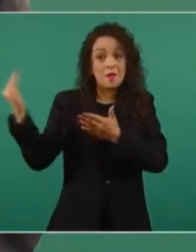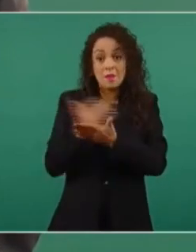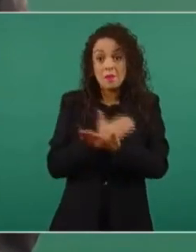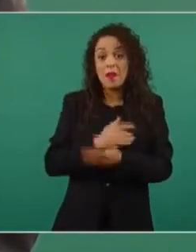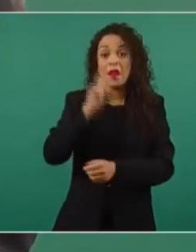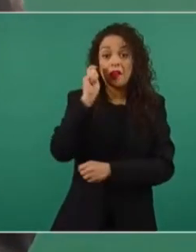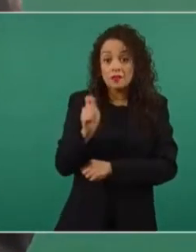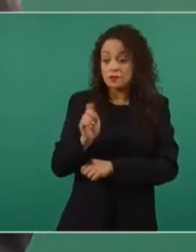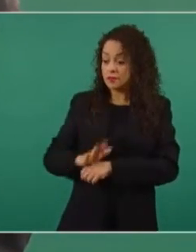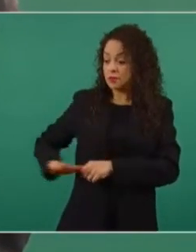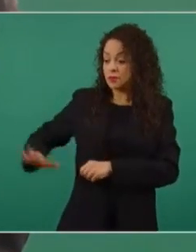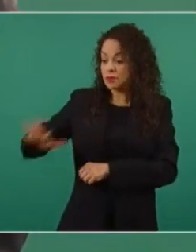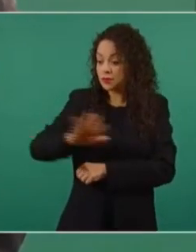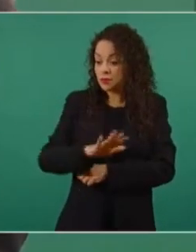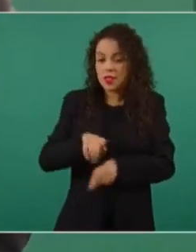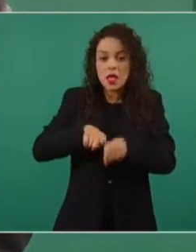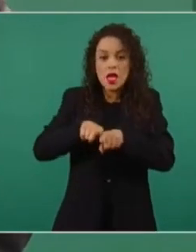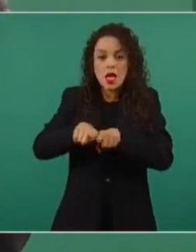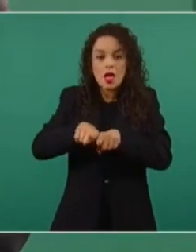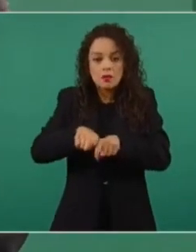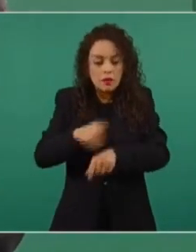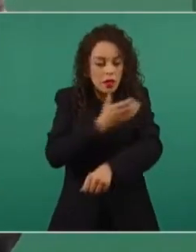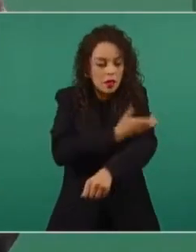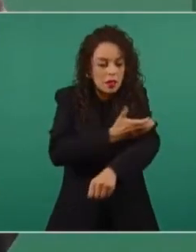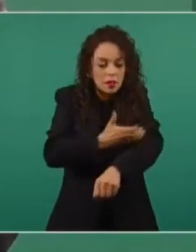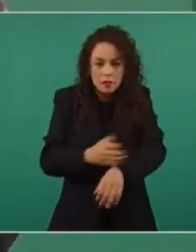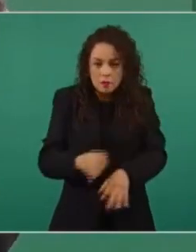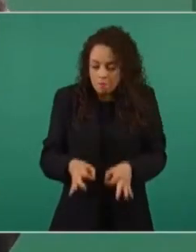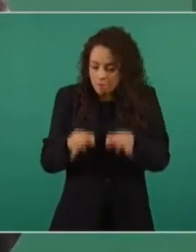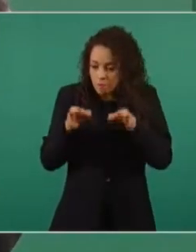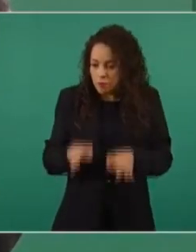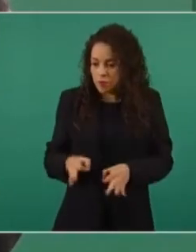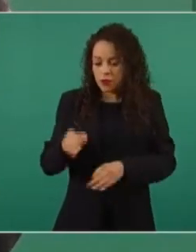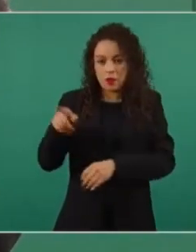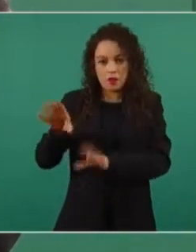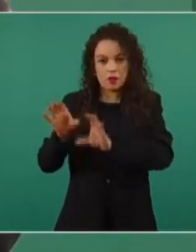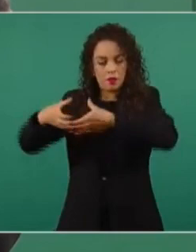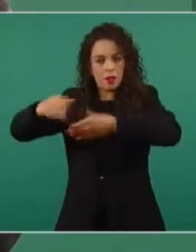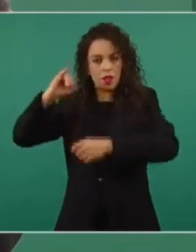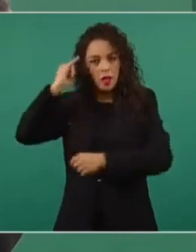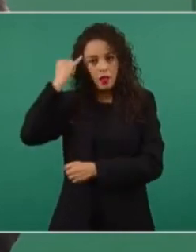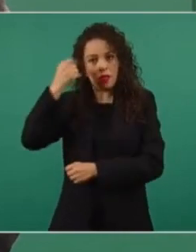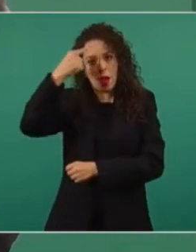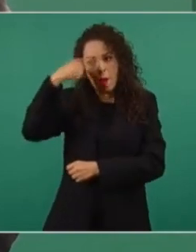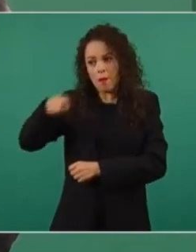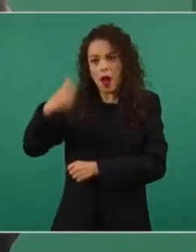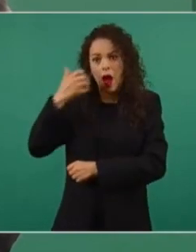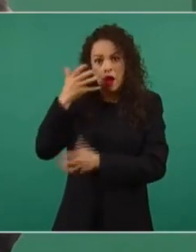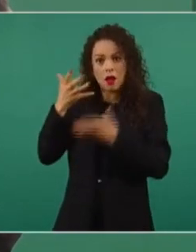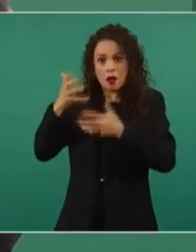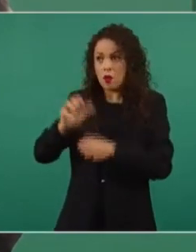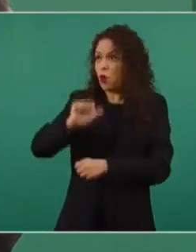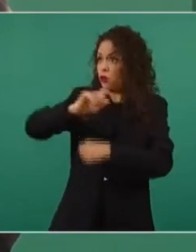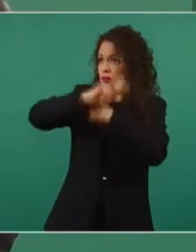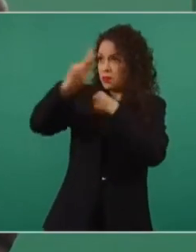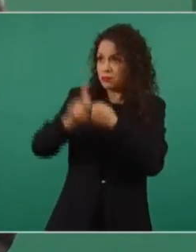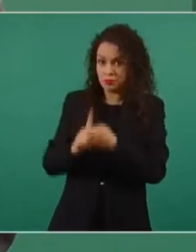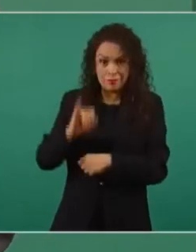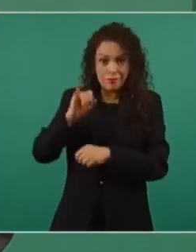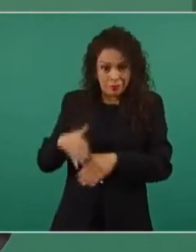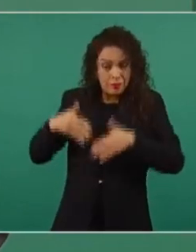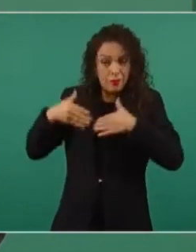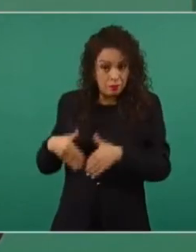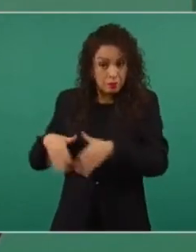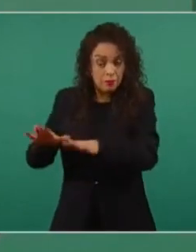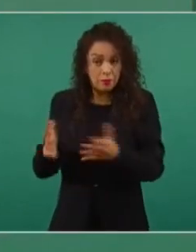para poder salir del país. Hoy